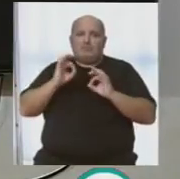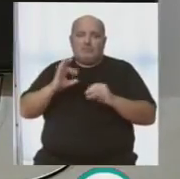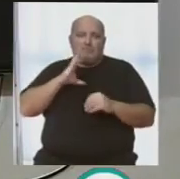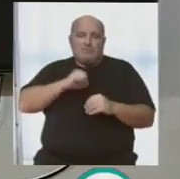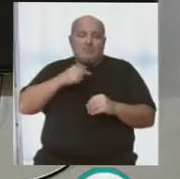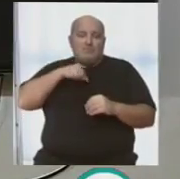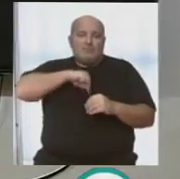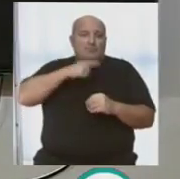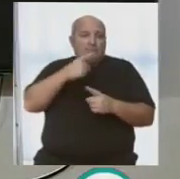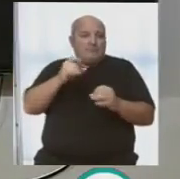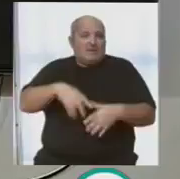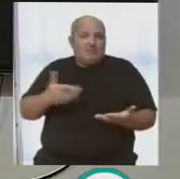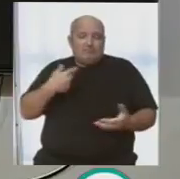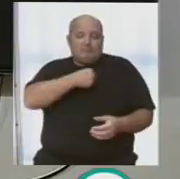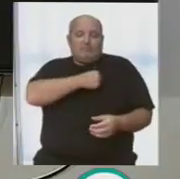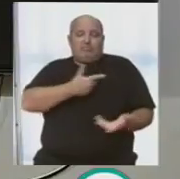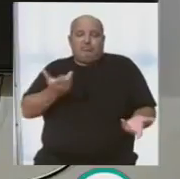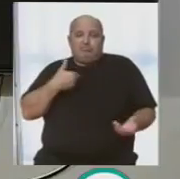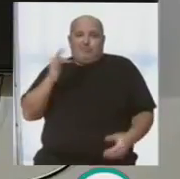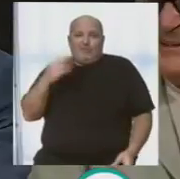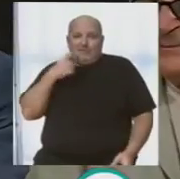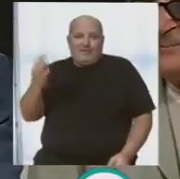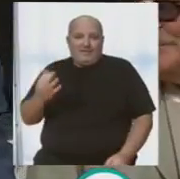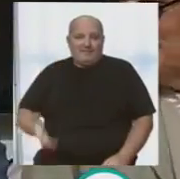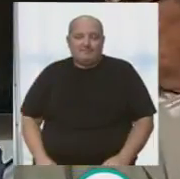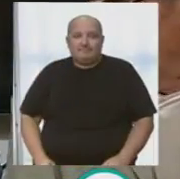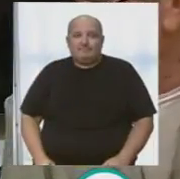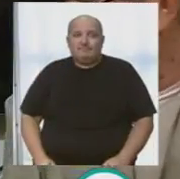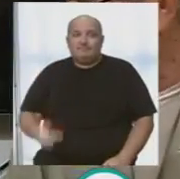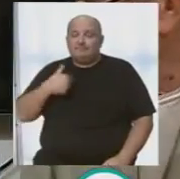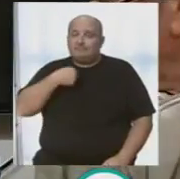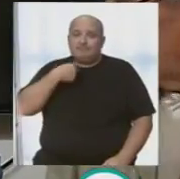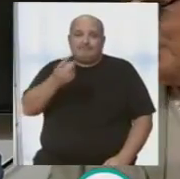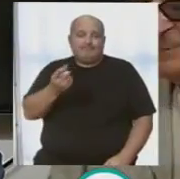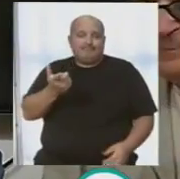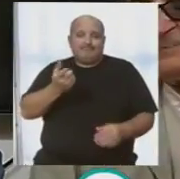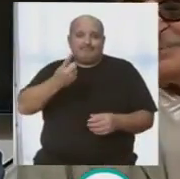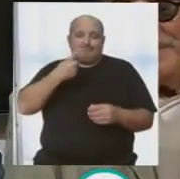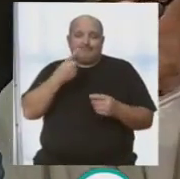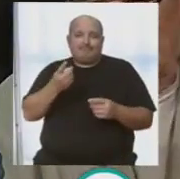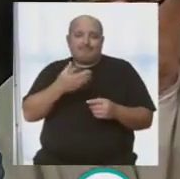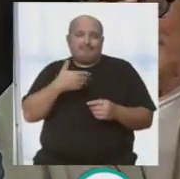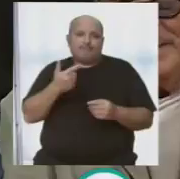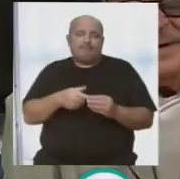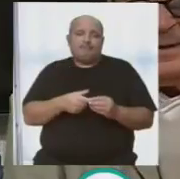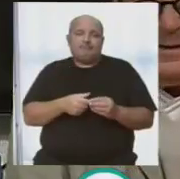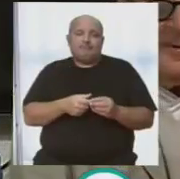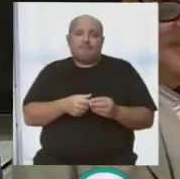maravilla. Yo, ¿qué voy a decir si me ha condecorado? Bien, yo simplemente lo que quiero es que